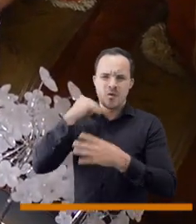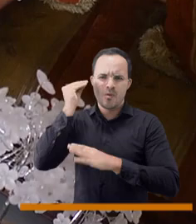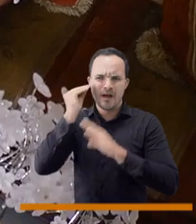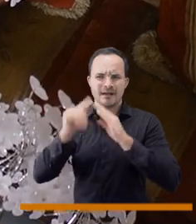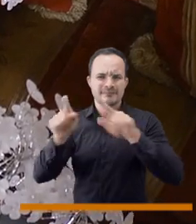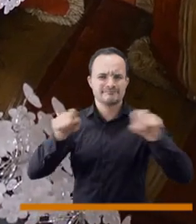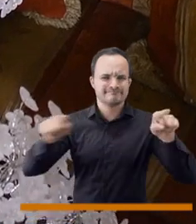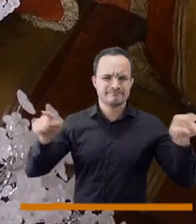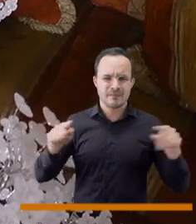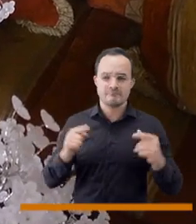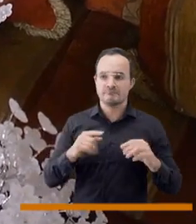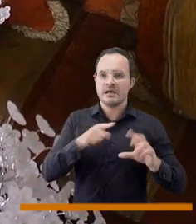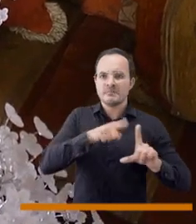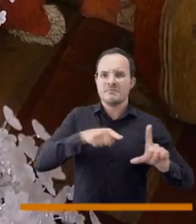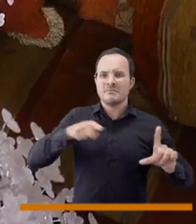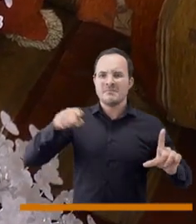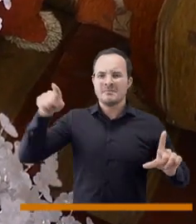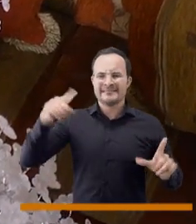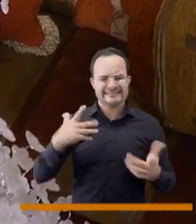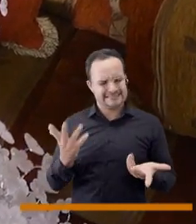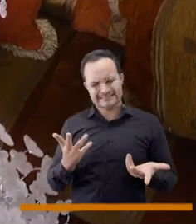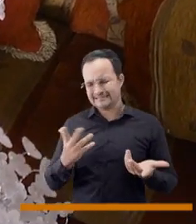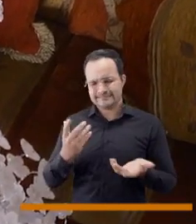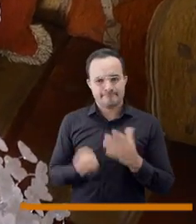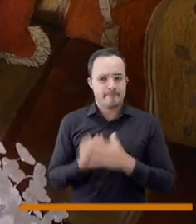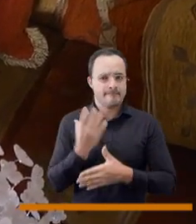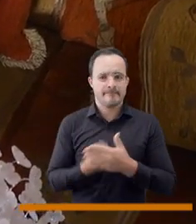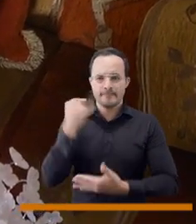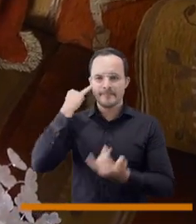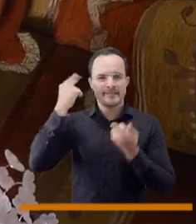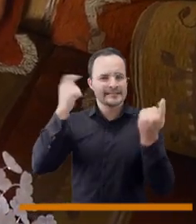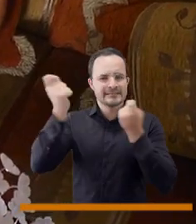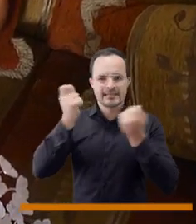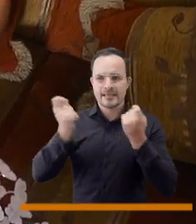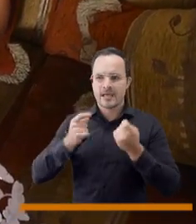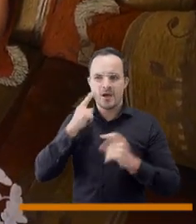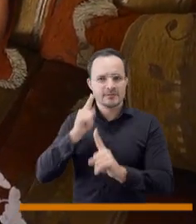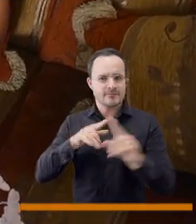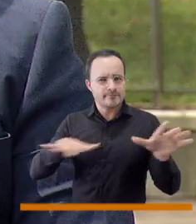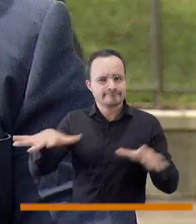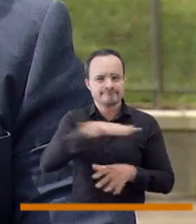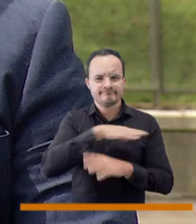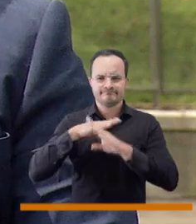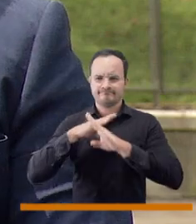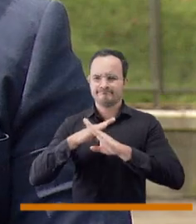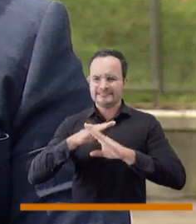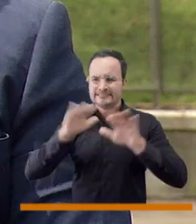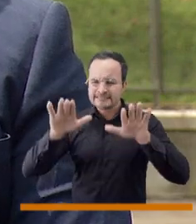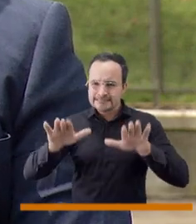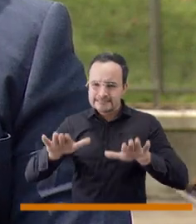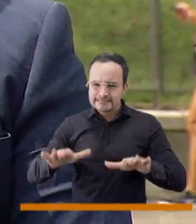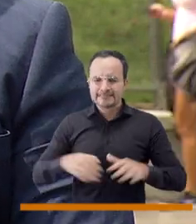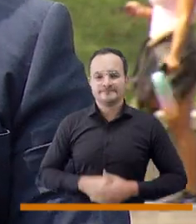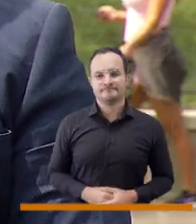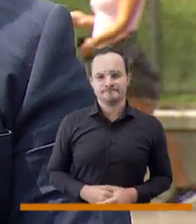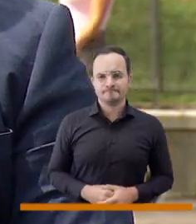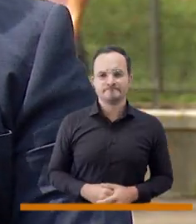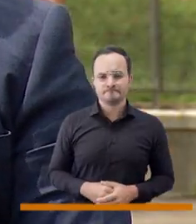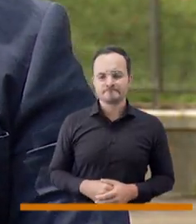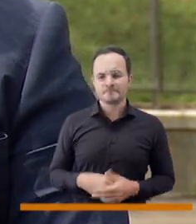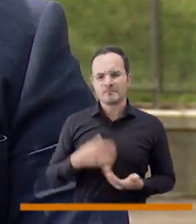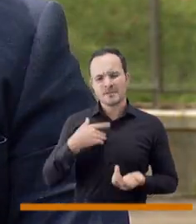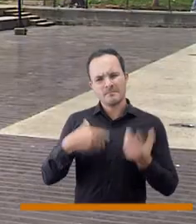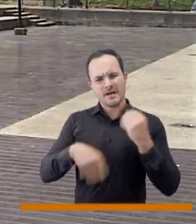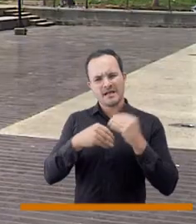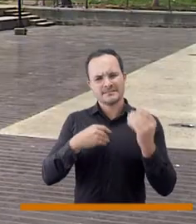los abusos se han presentado en incremento. Por eso la necesidad de ir creando estrategias para que se minimice esa